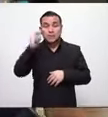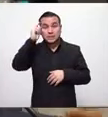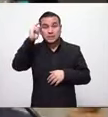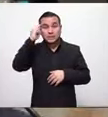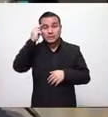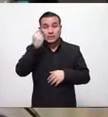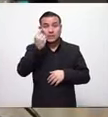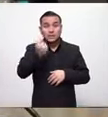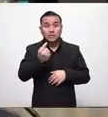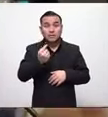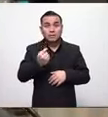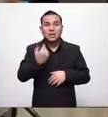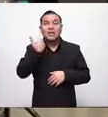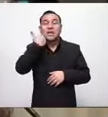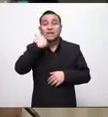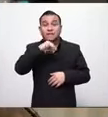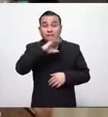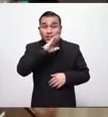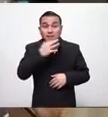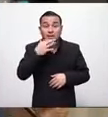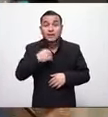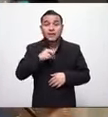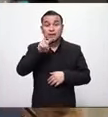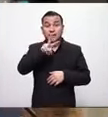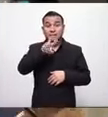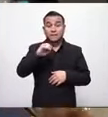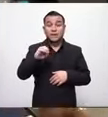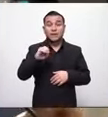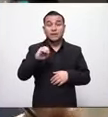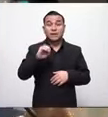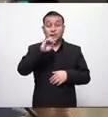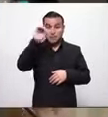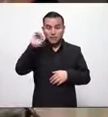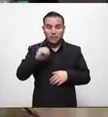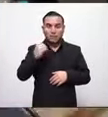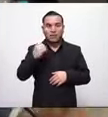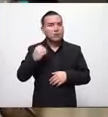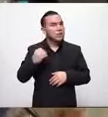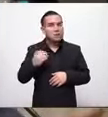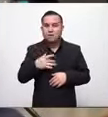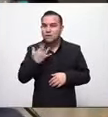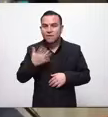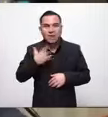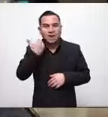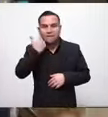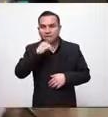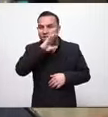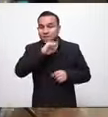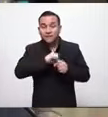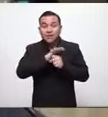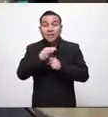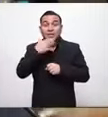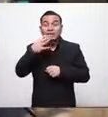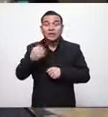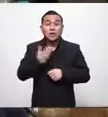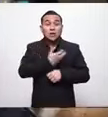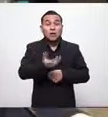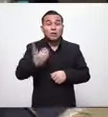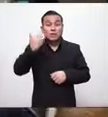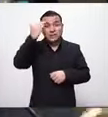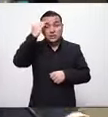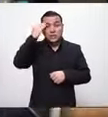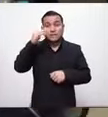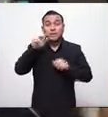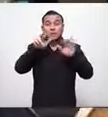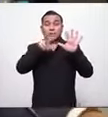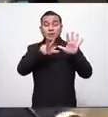sintomatizados asintomáticos, es decir, que ellos solo tienen un veinte por ciento reportados asintomáticos, cuando todos sabemos que en el mundo entero el ochenta por